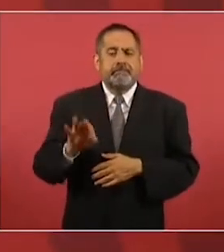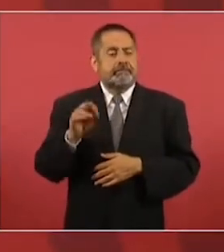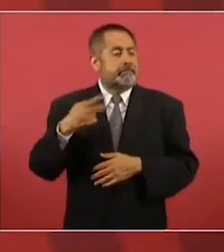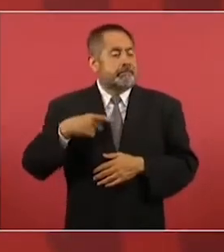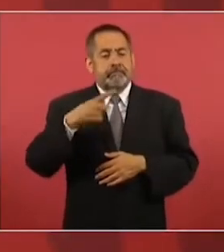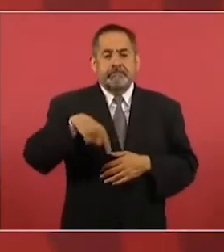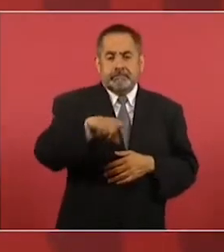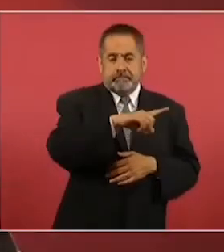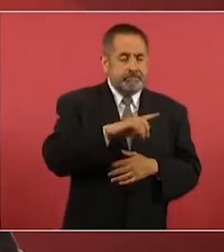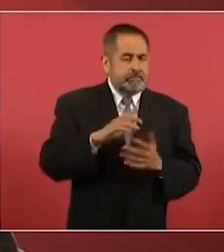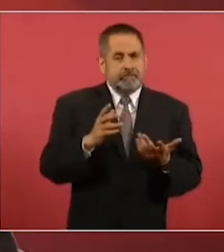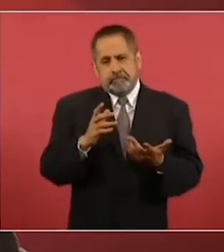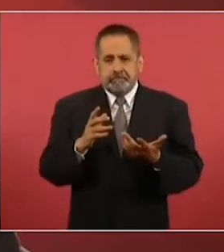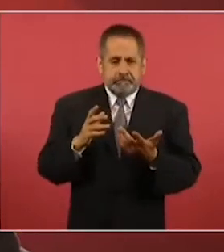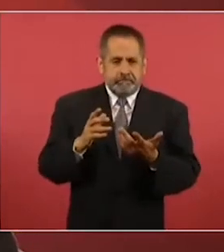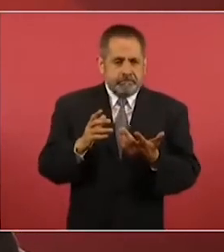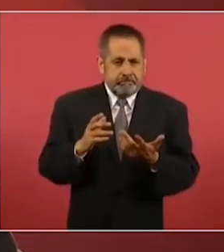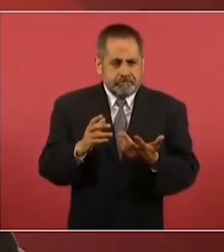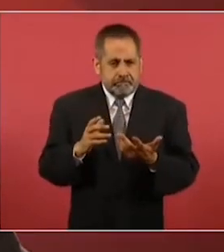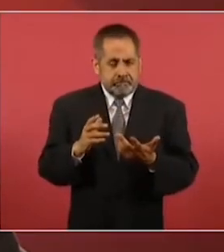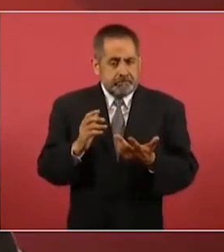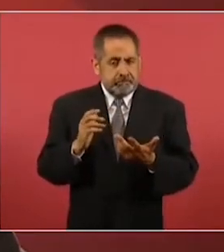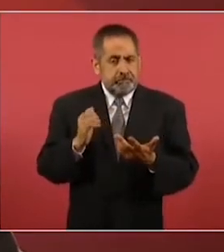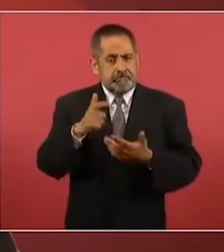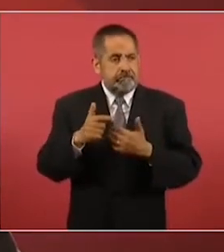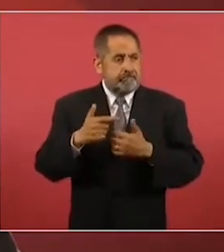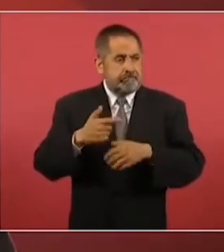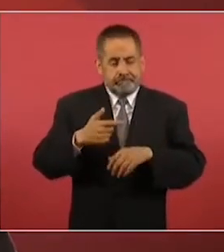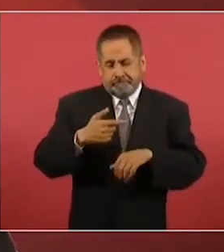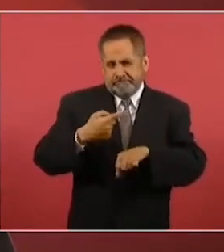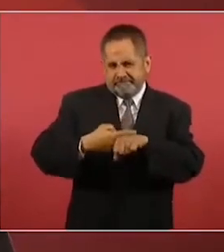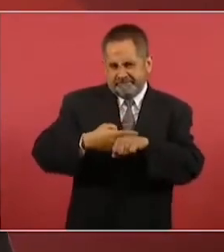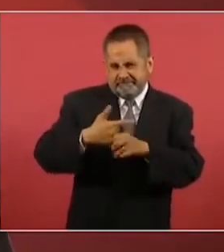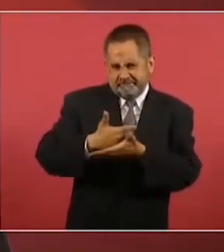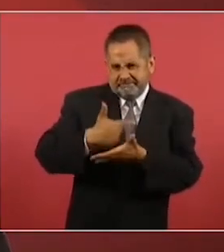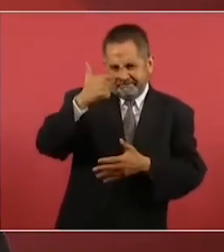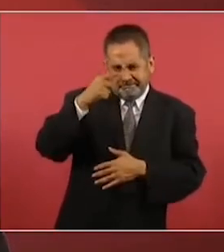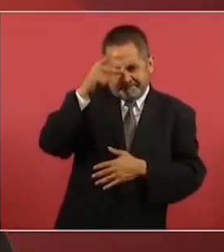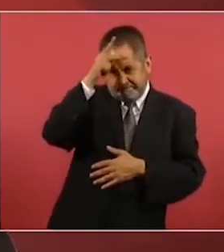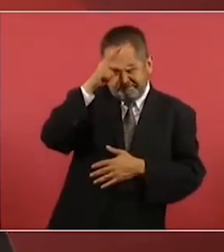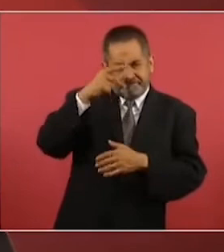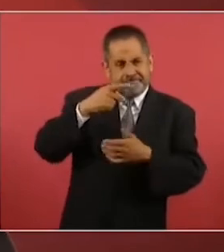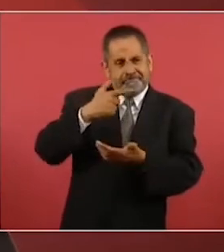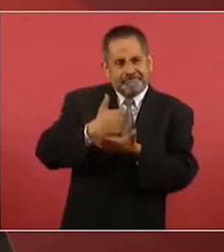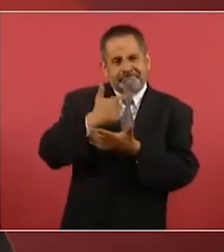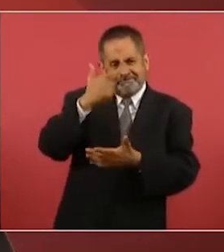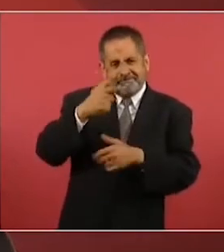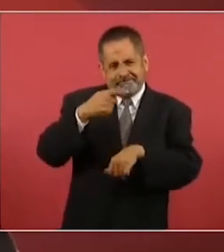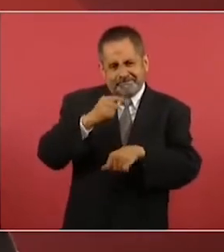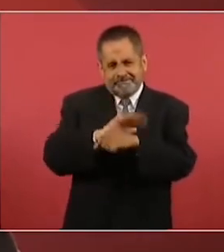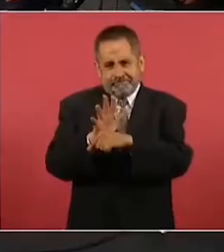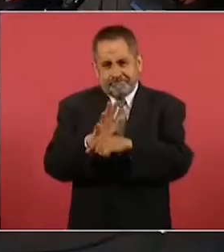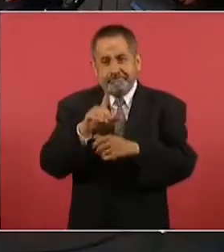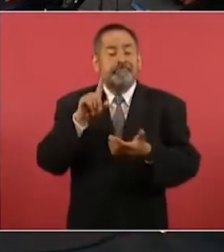tuvieron un desarrollo grave de la afección por el virus, el 70 por